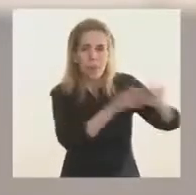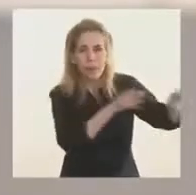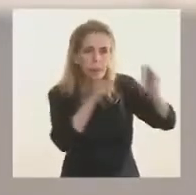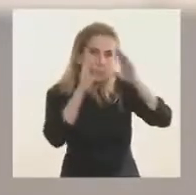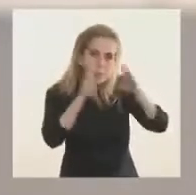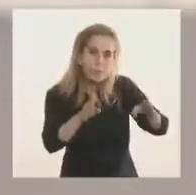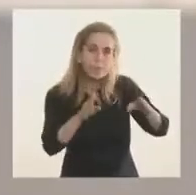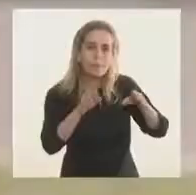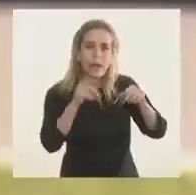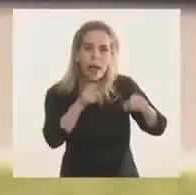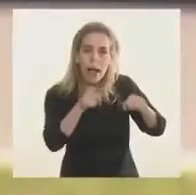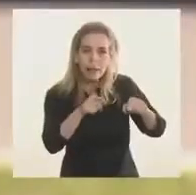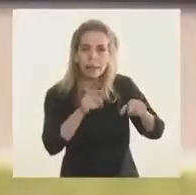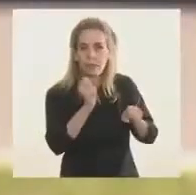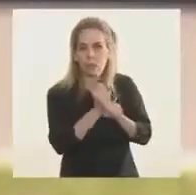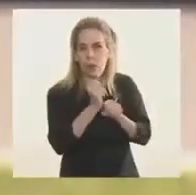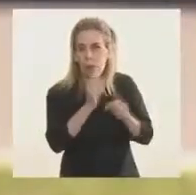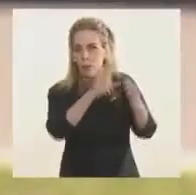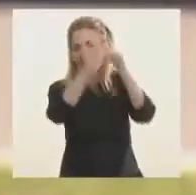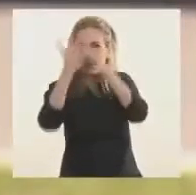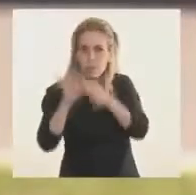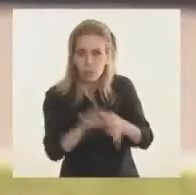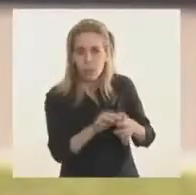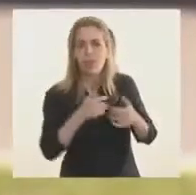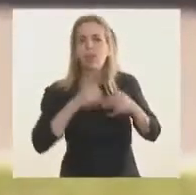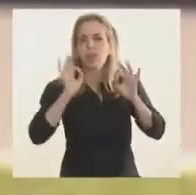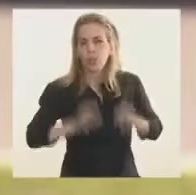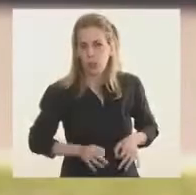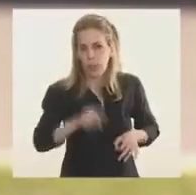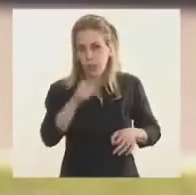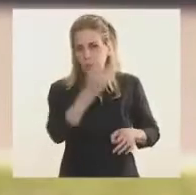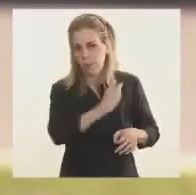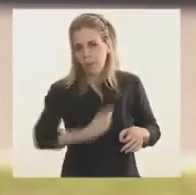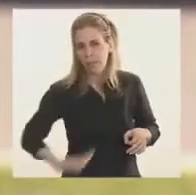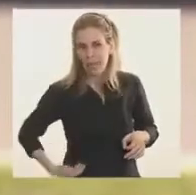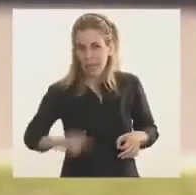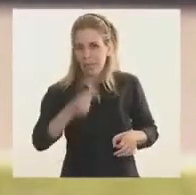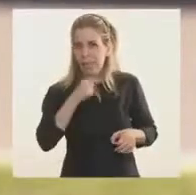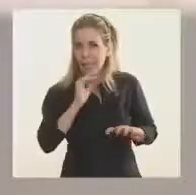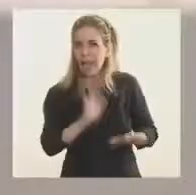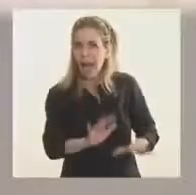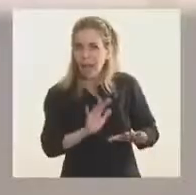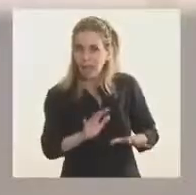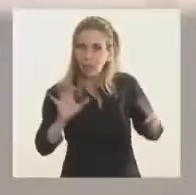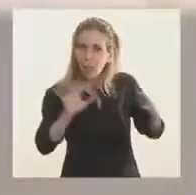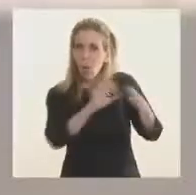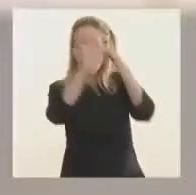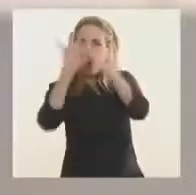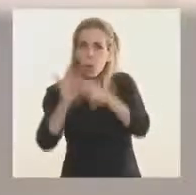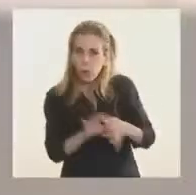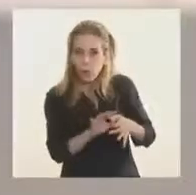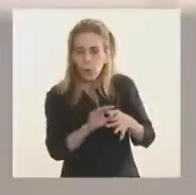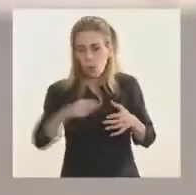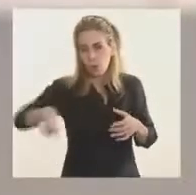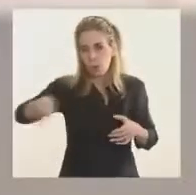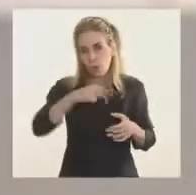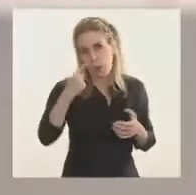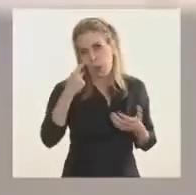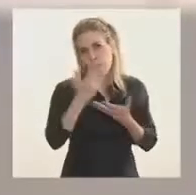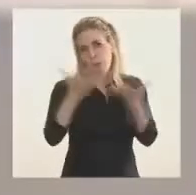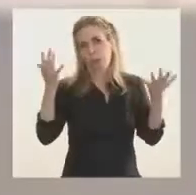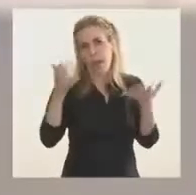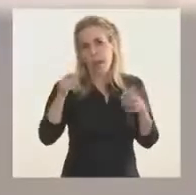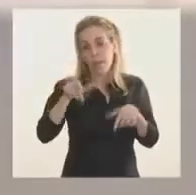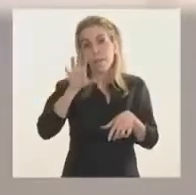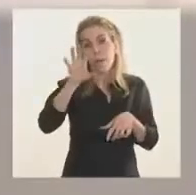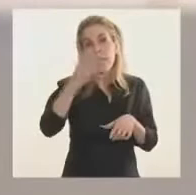dirección. Sé que es su compromiso, sé que es lo que nos transmite, sé que lo que queremos demostrarle a toda la ciudadanía aquí